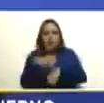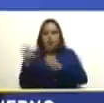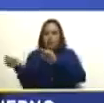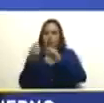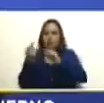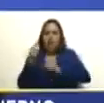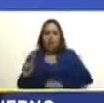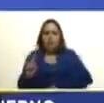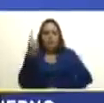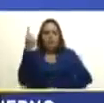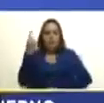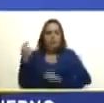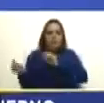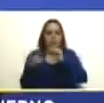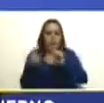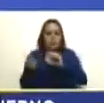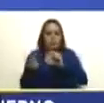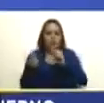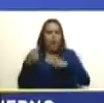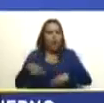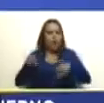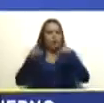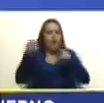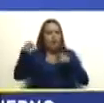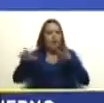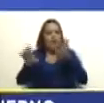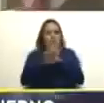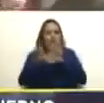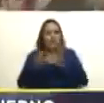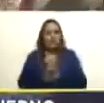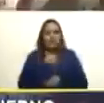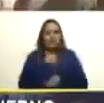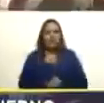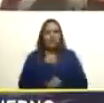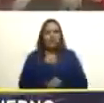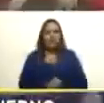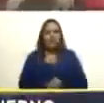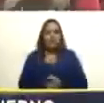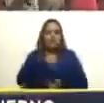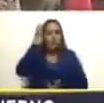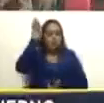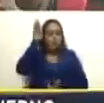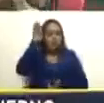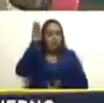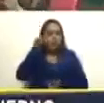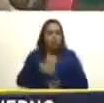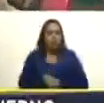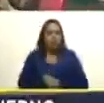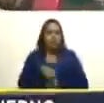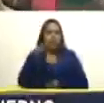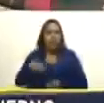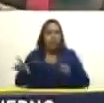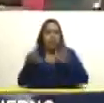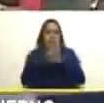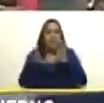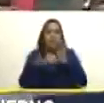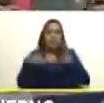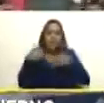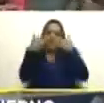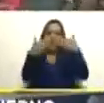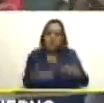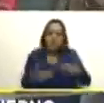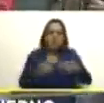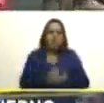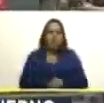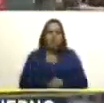en primera ocasión esta ley orgánica para el futuro esta ley orgánica para avanzar